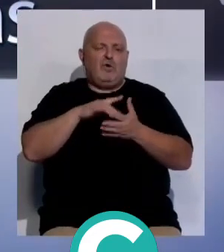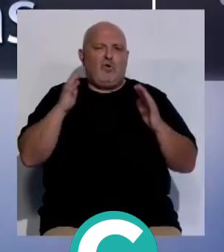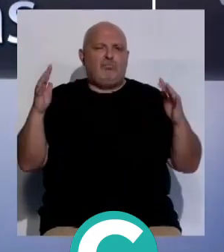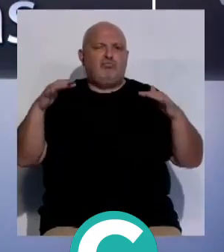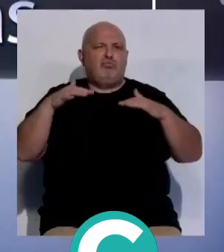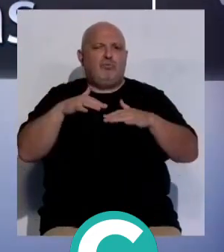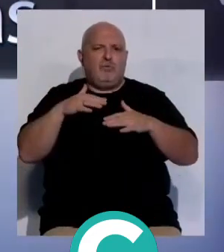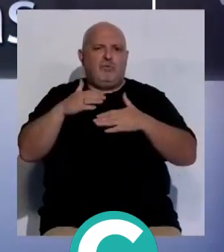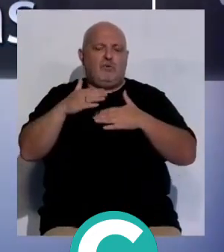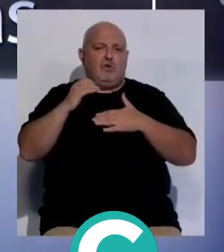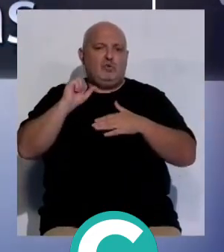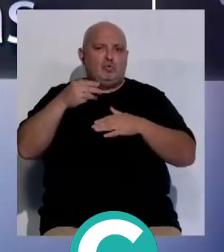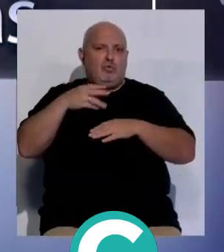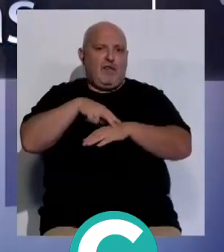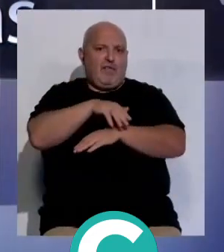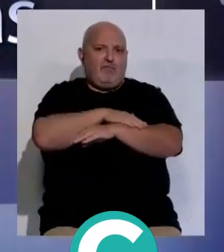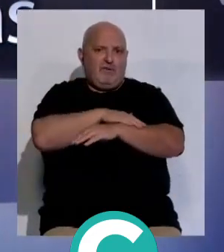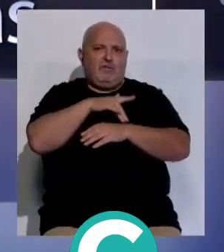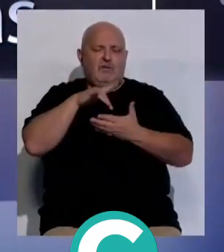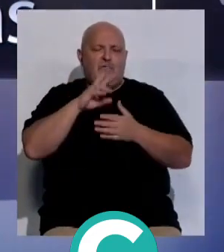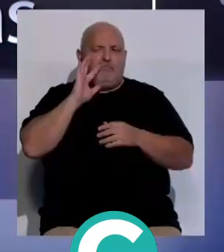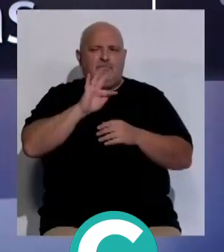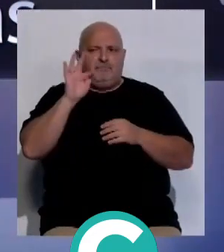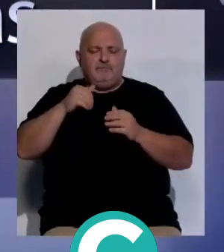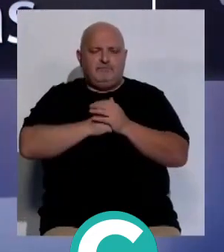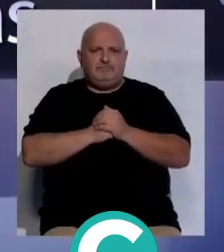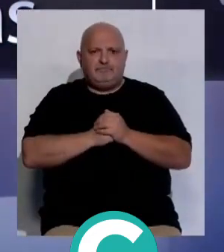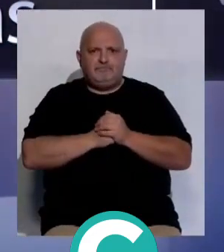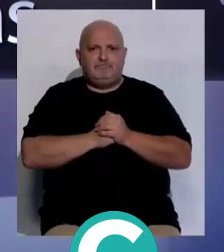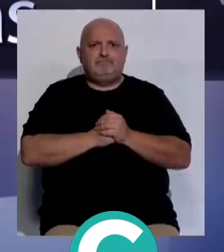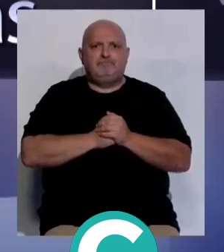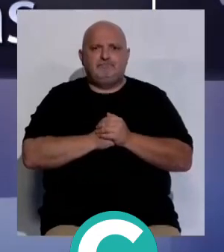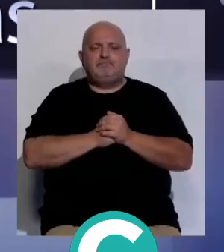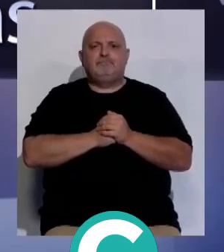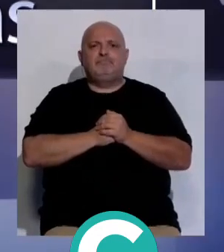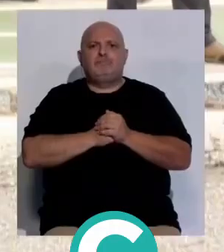concentración en la subdelegación del Gobierno. Allí estuvo nuestra compañera Almudena de la Montaña.